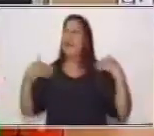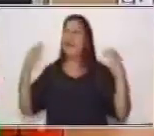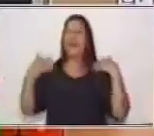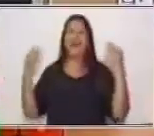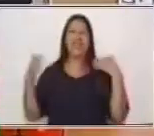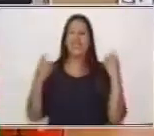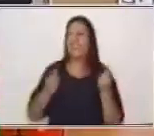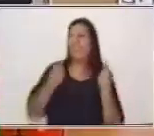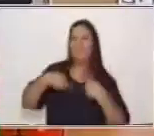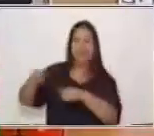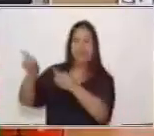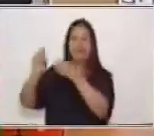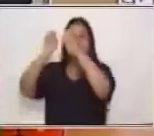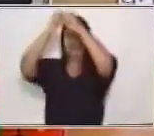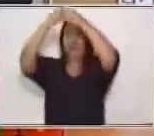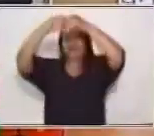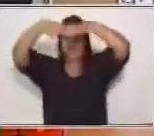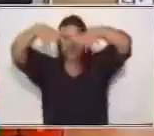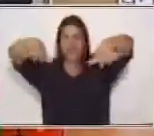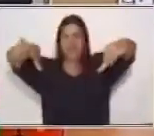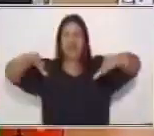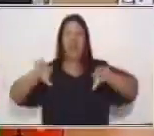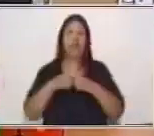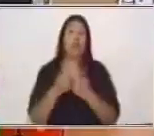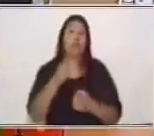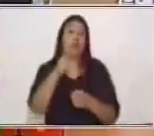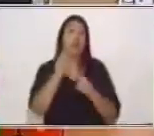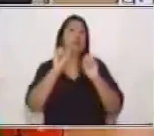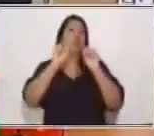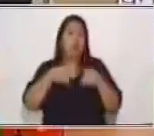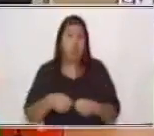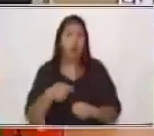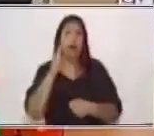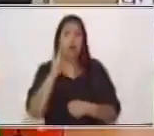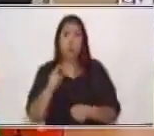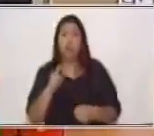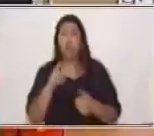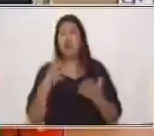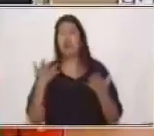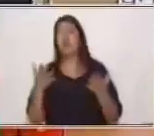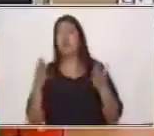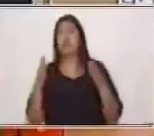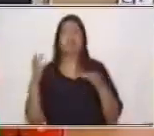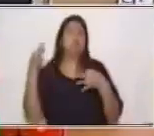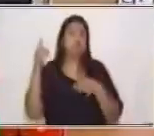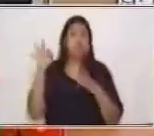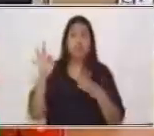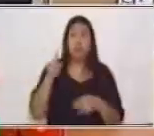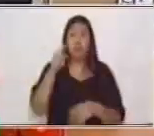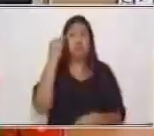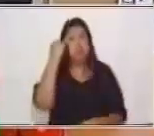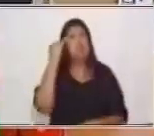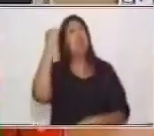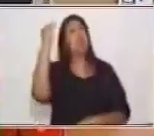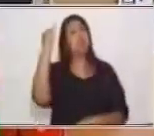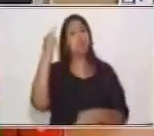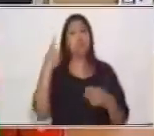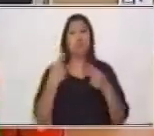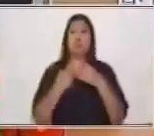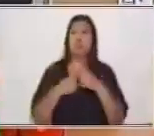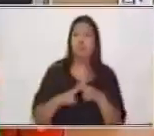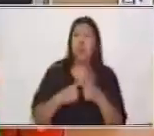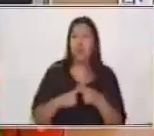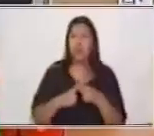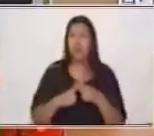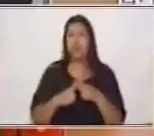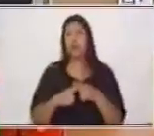en una hoja armar tu propia historia con tus propias palabras. Tú puedes inventar el inicio, puedes inventar